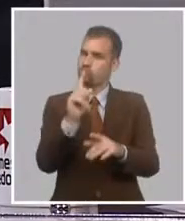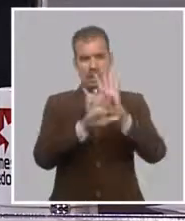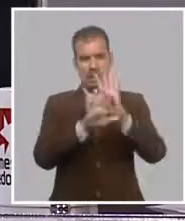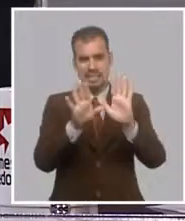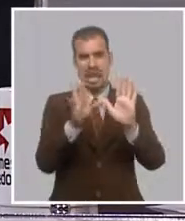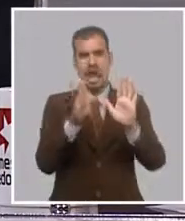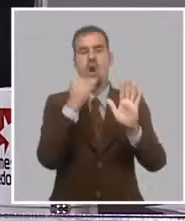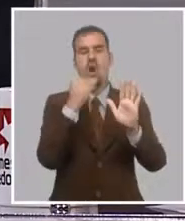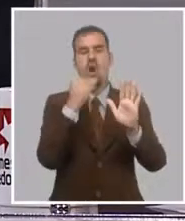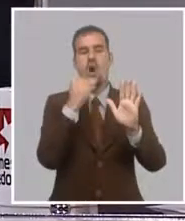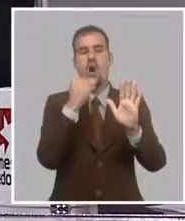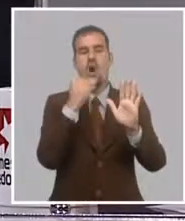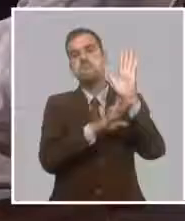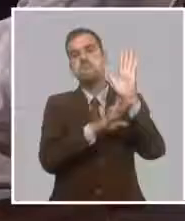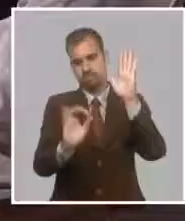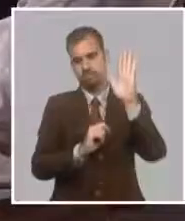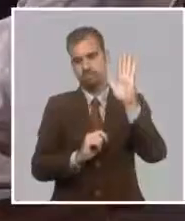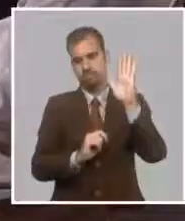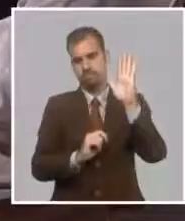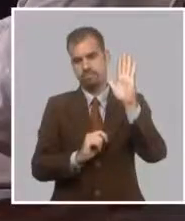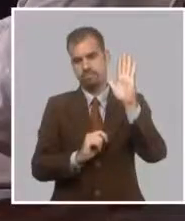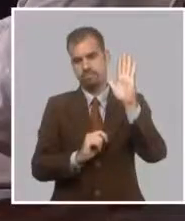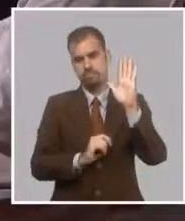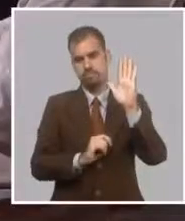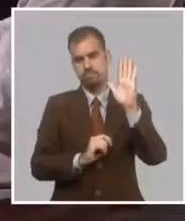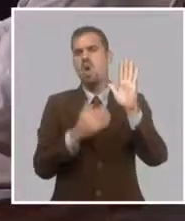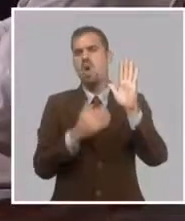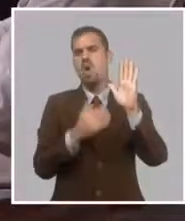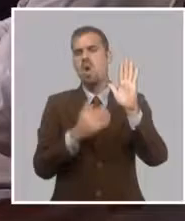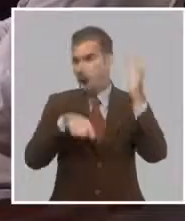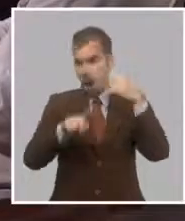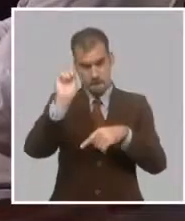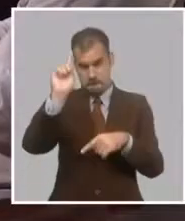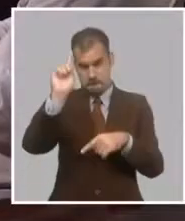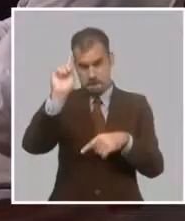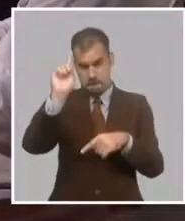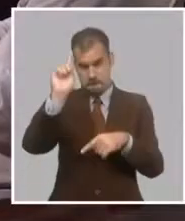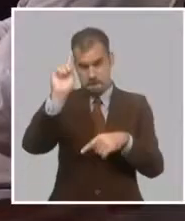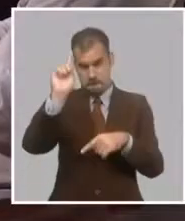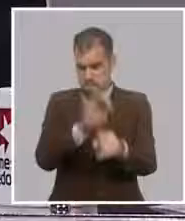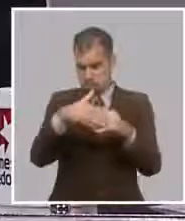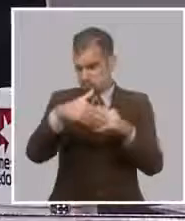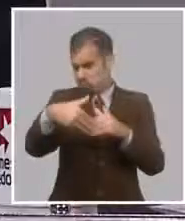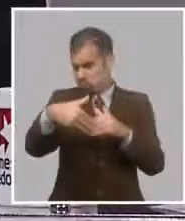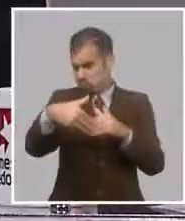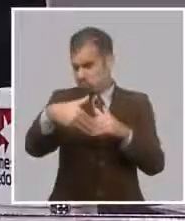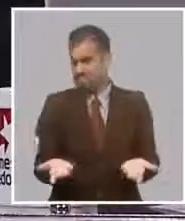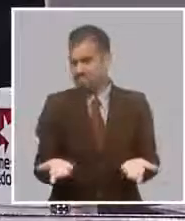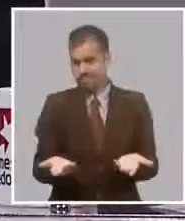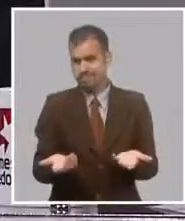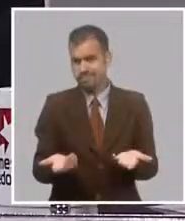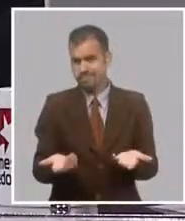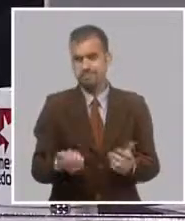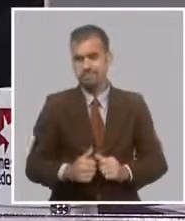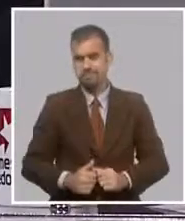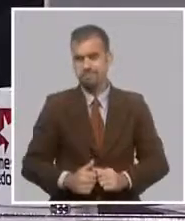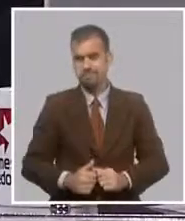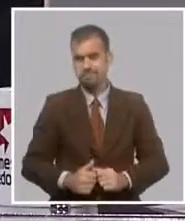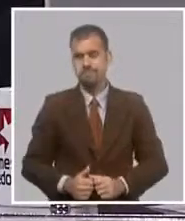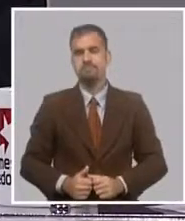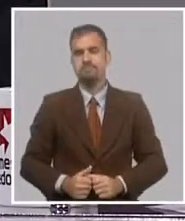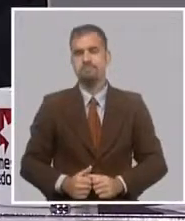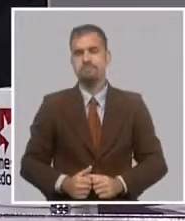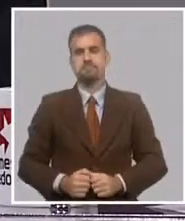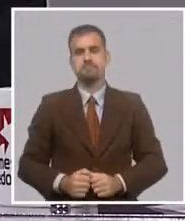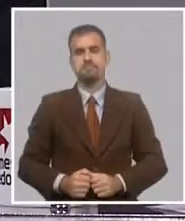organizar el servicio de este sector. Pero, ¿qué medidas inmediatas va a aplicar el sistema bancario ante esta situación?